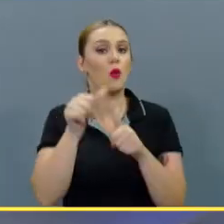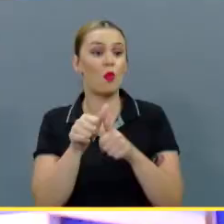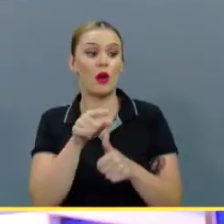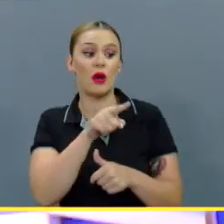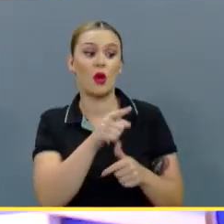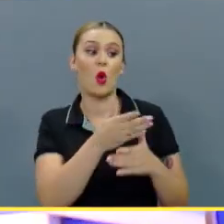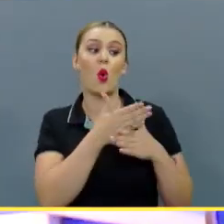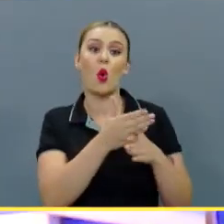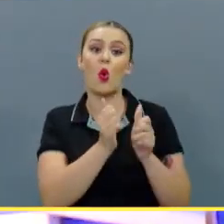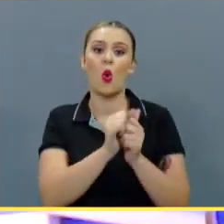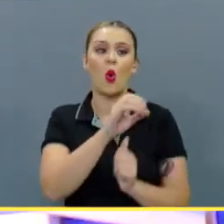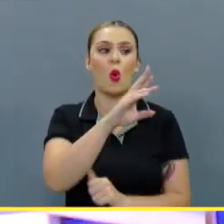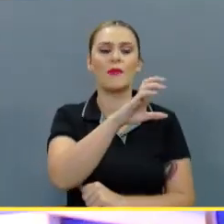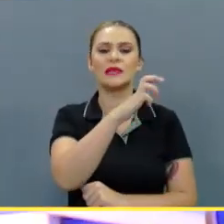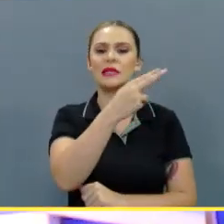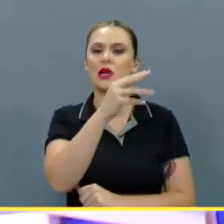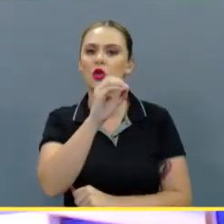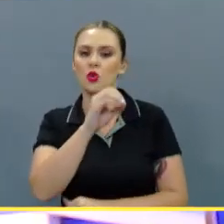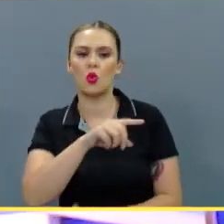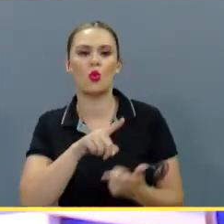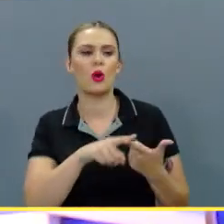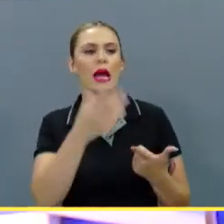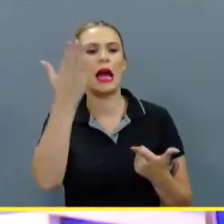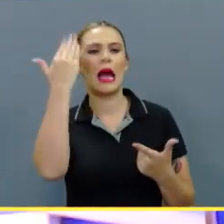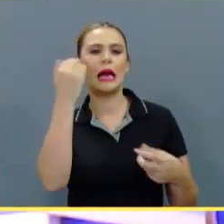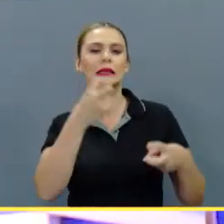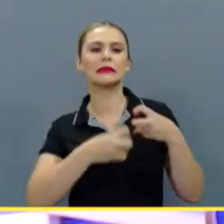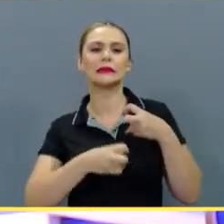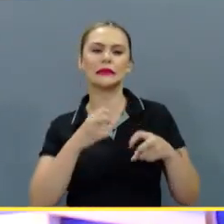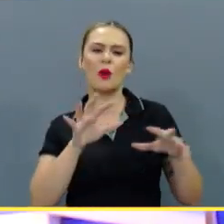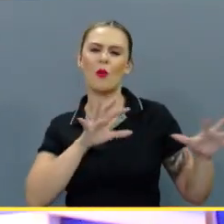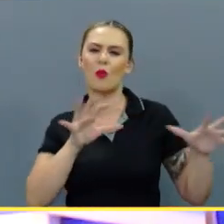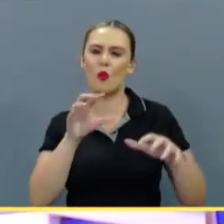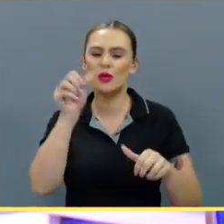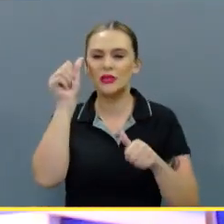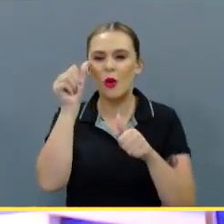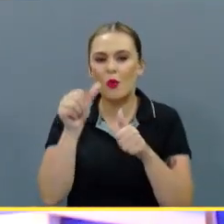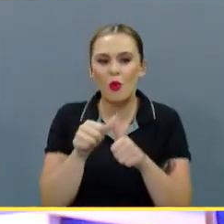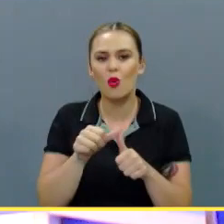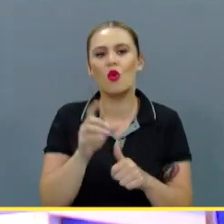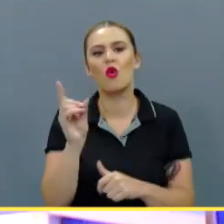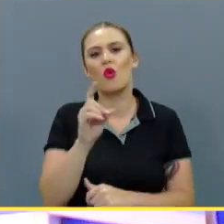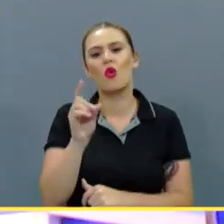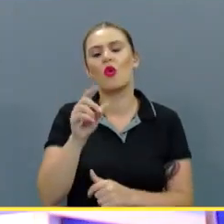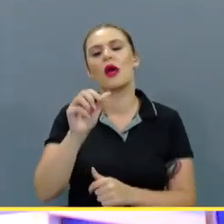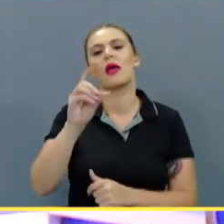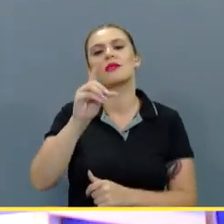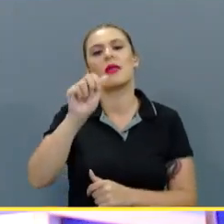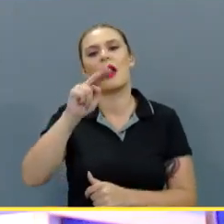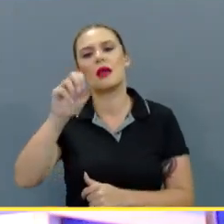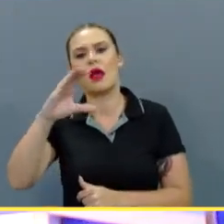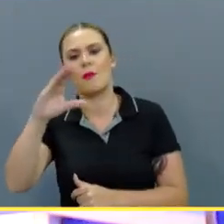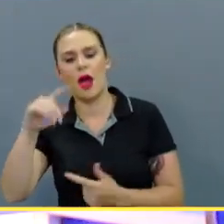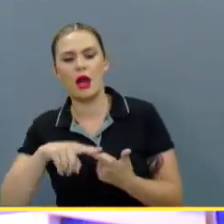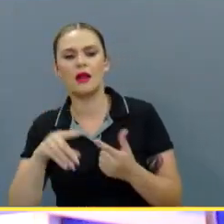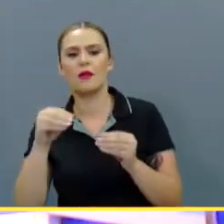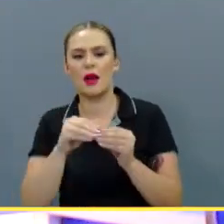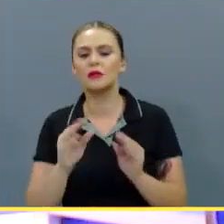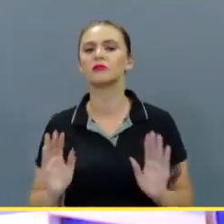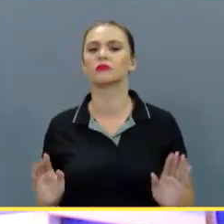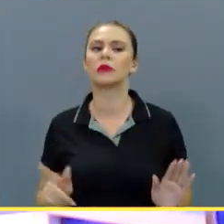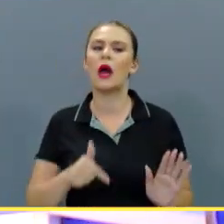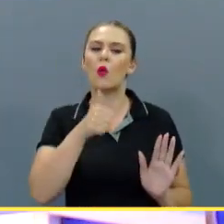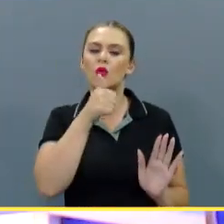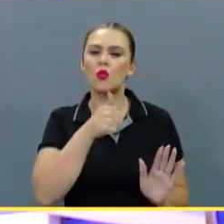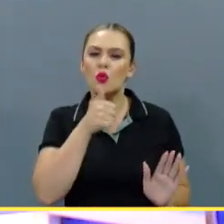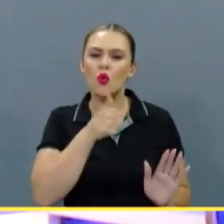cuando compartió con Briseño aquella crisis de arqueros, recuerdan, de donde estaba Dani Carvajal y demás, lo